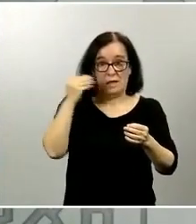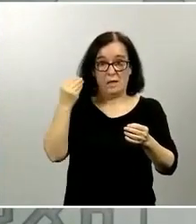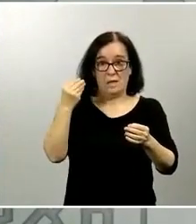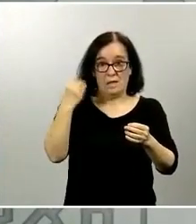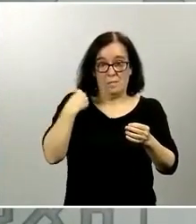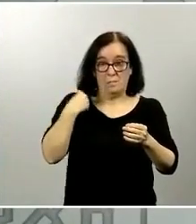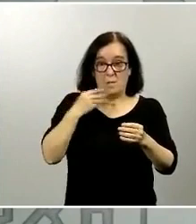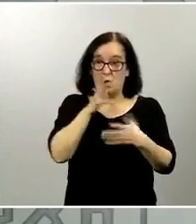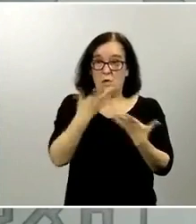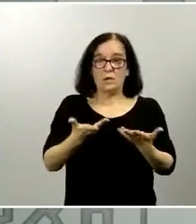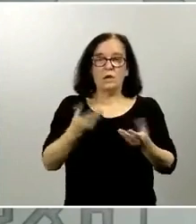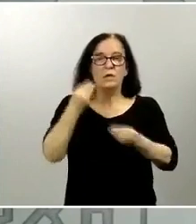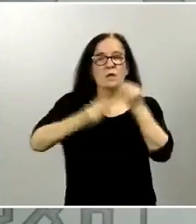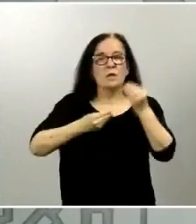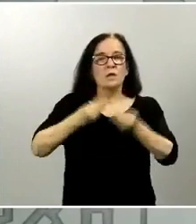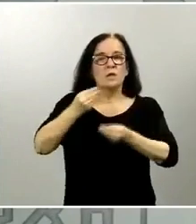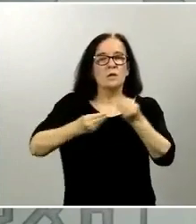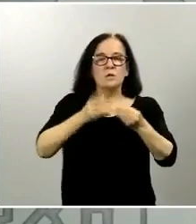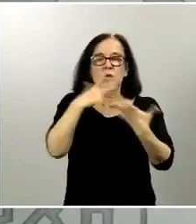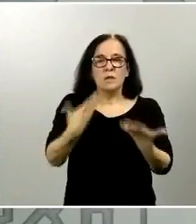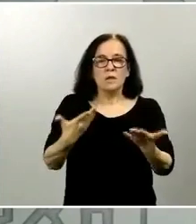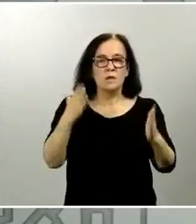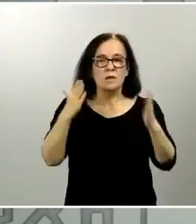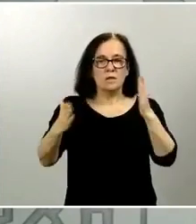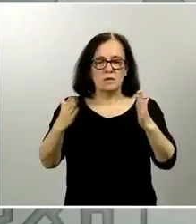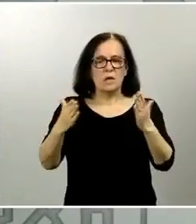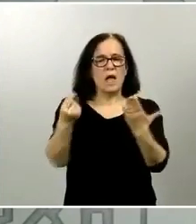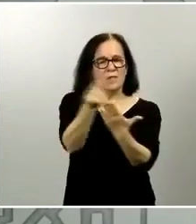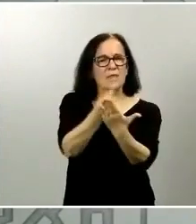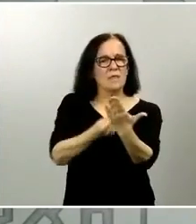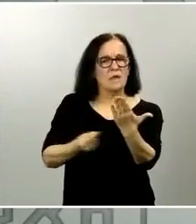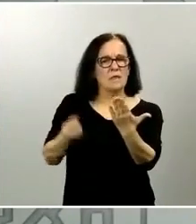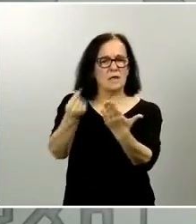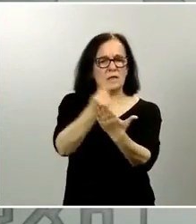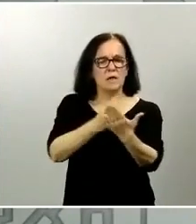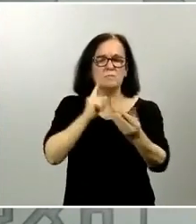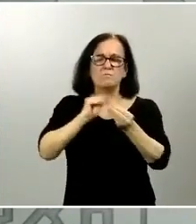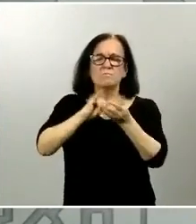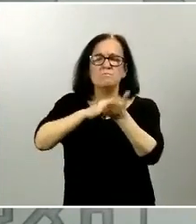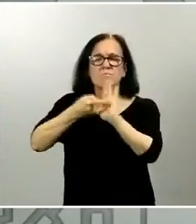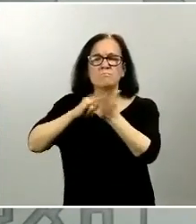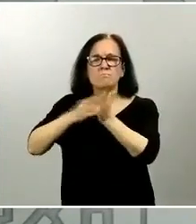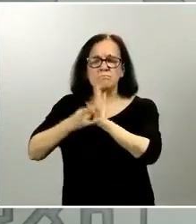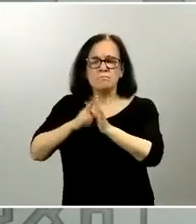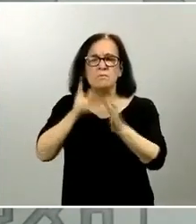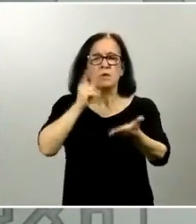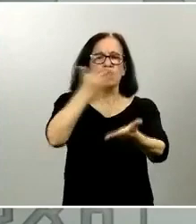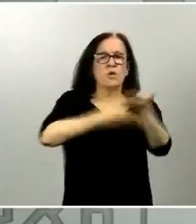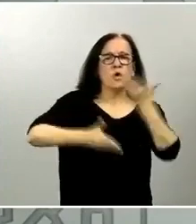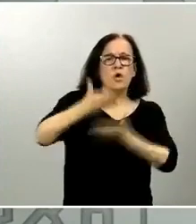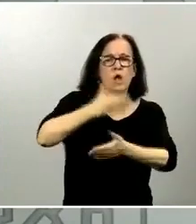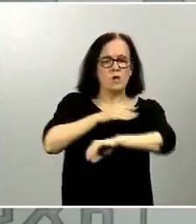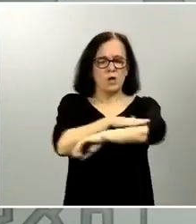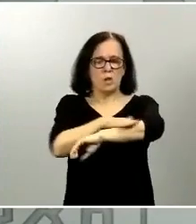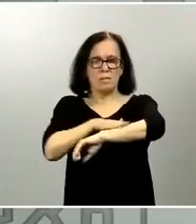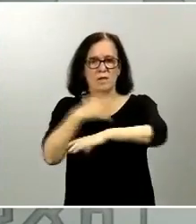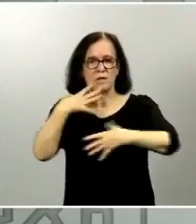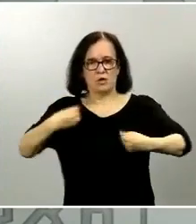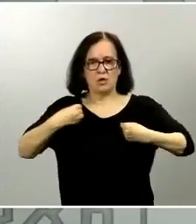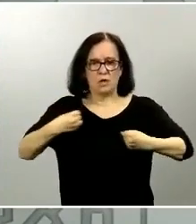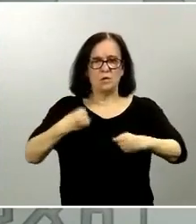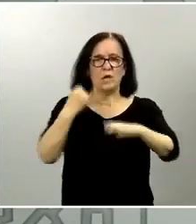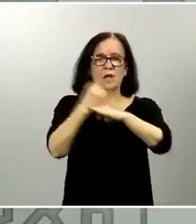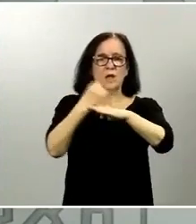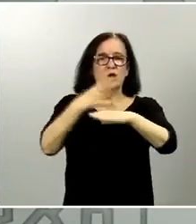se está diseñando en este momento está ya el diseño realizado están colaborando con el ministerio de sanidad del instituto de salud